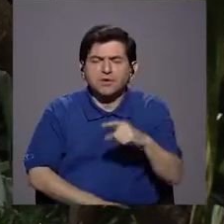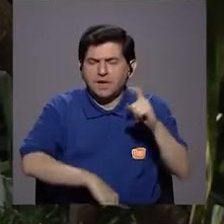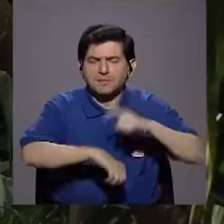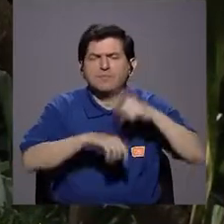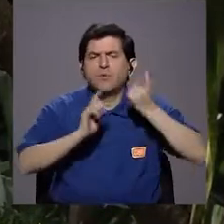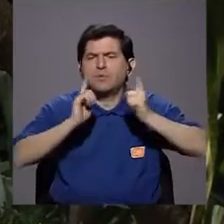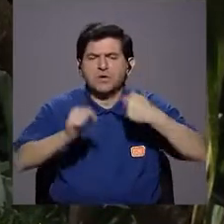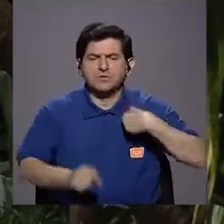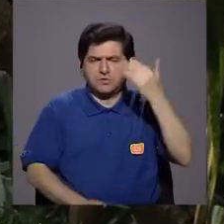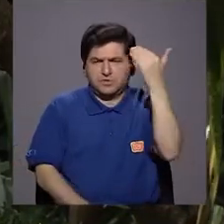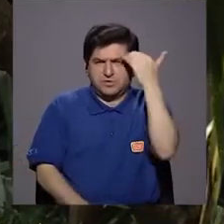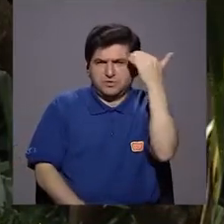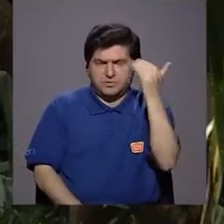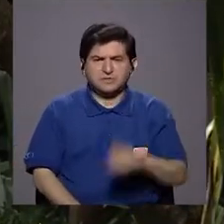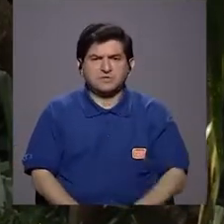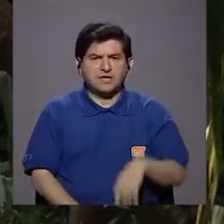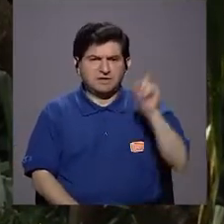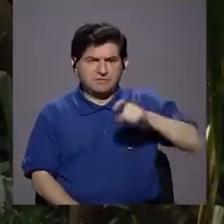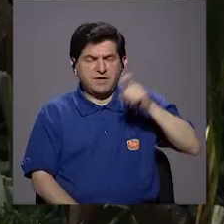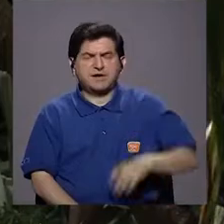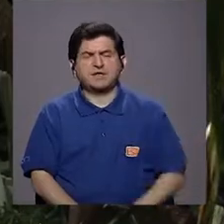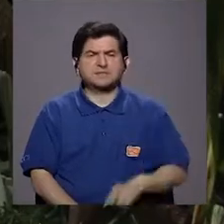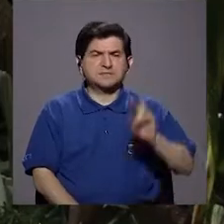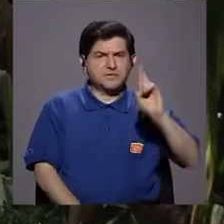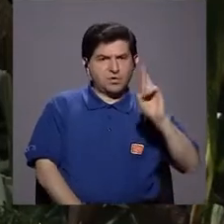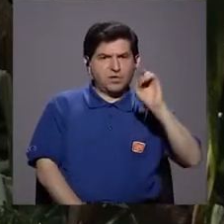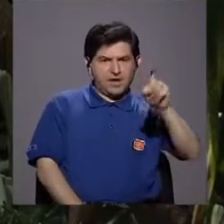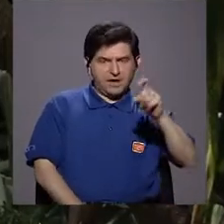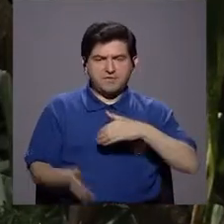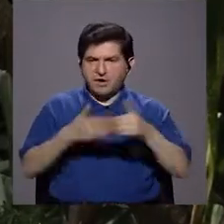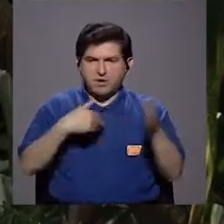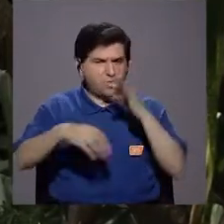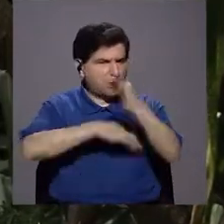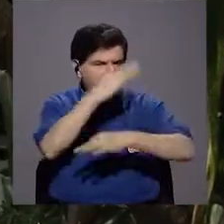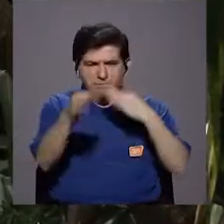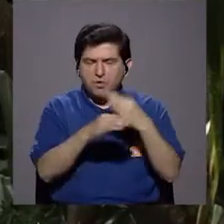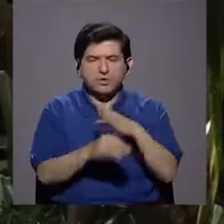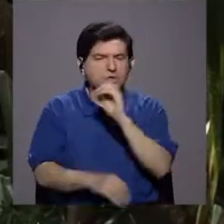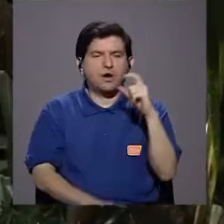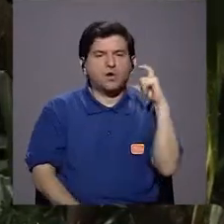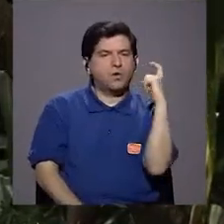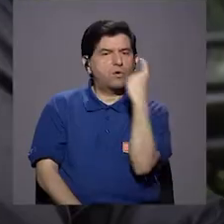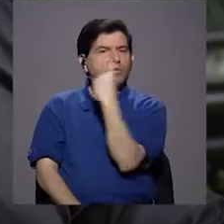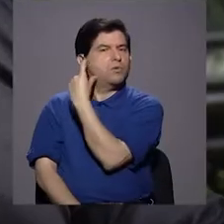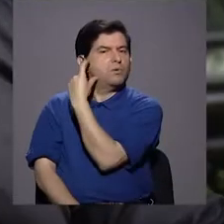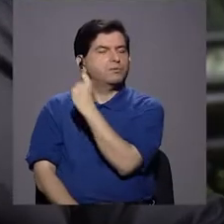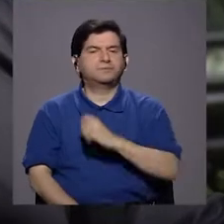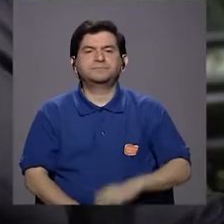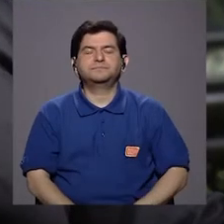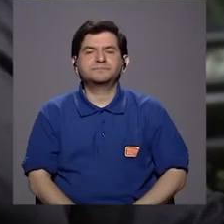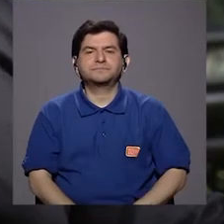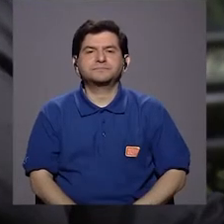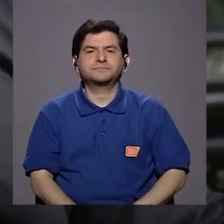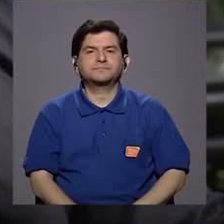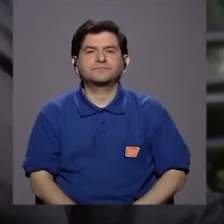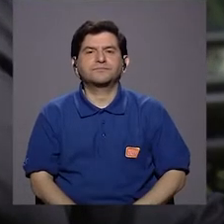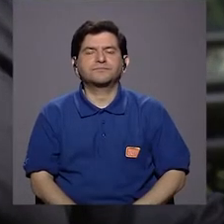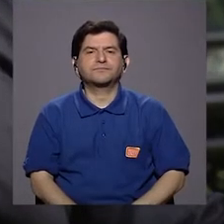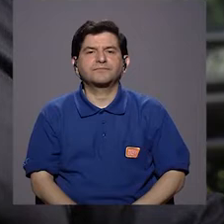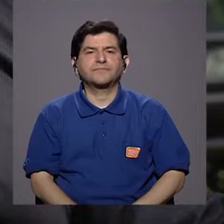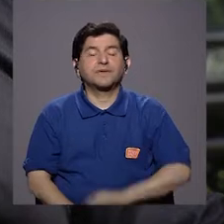Sobre todo, ¿en qué momento sé yo cuando me tengo que tomar una radiografía, digamos, de cualquier tipo o panorámica? Mira,